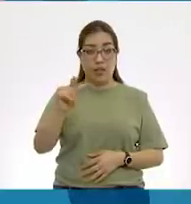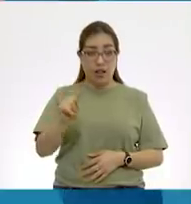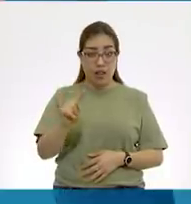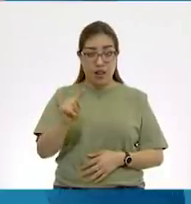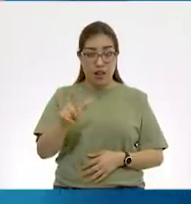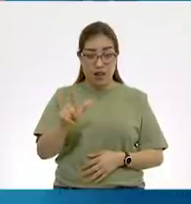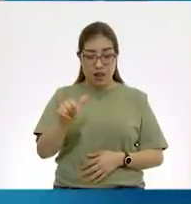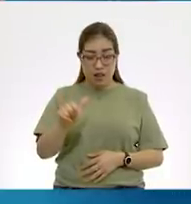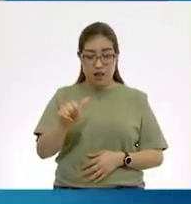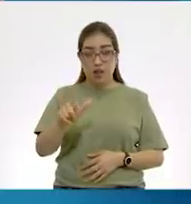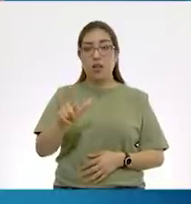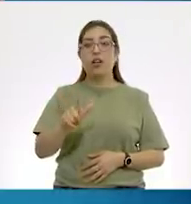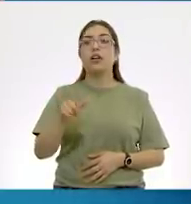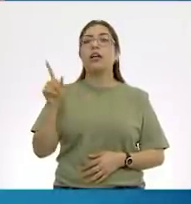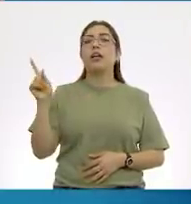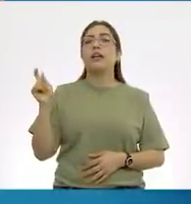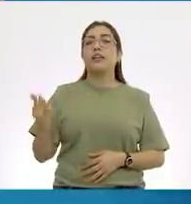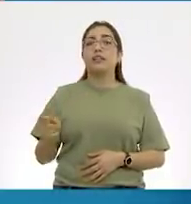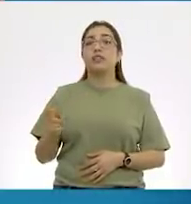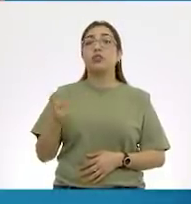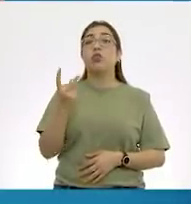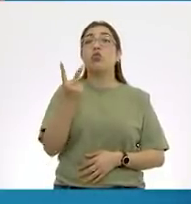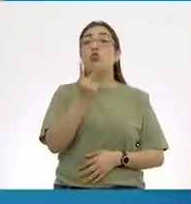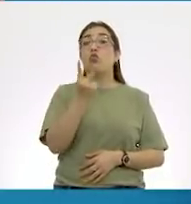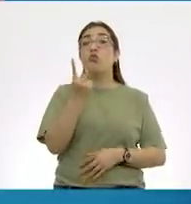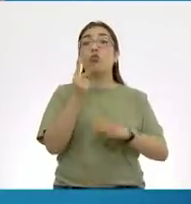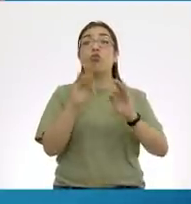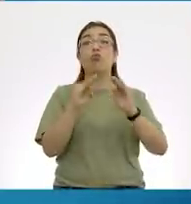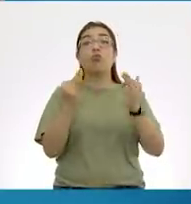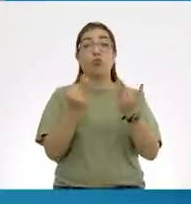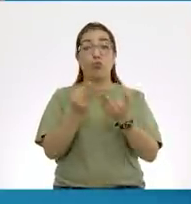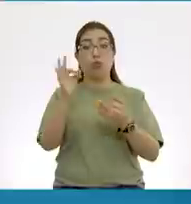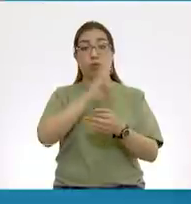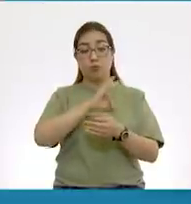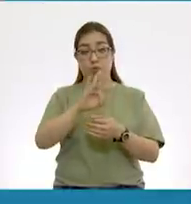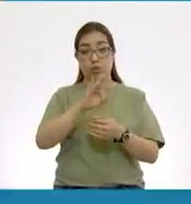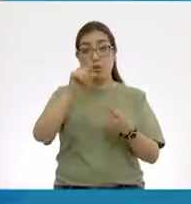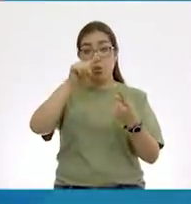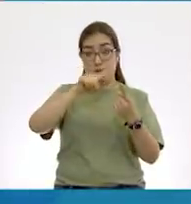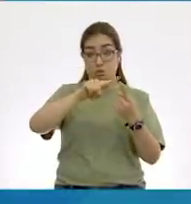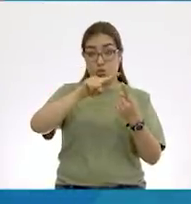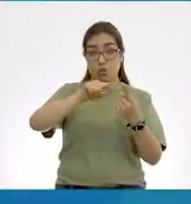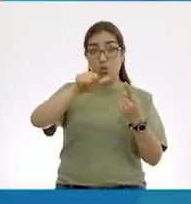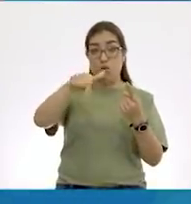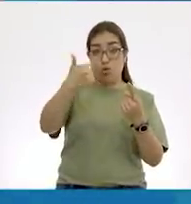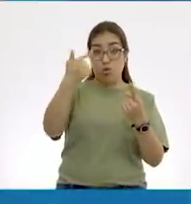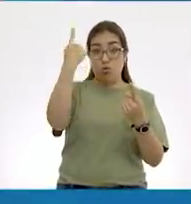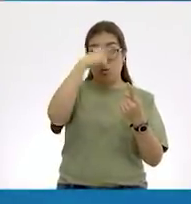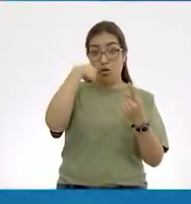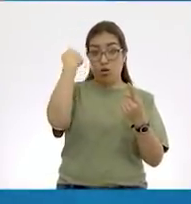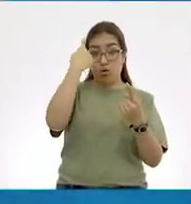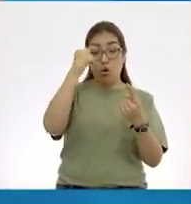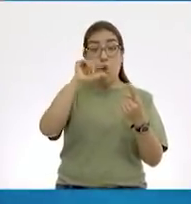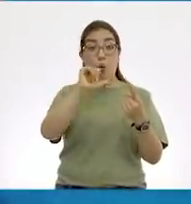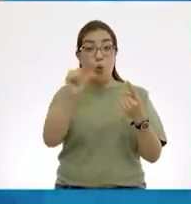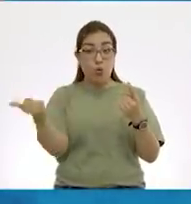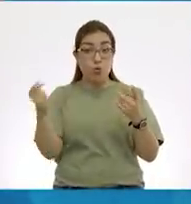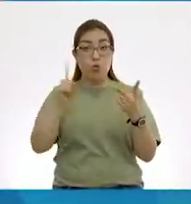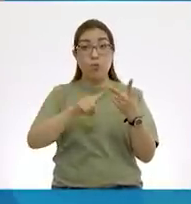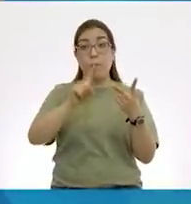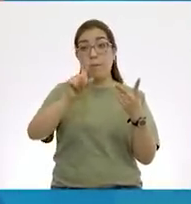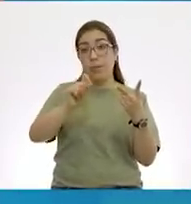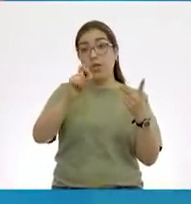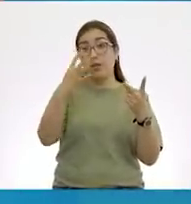que puedes tener dos tipos de formatos. Uno de 12 horas y otro de 24